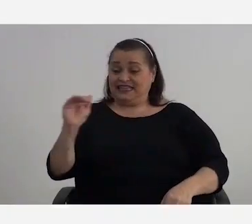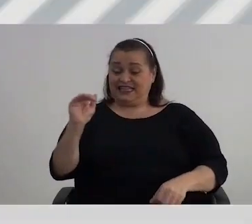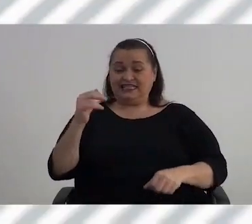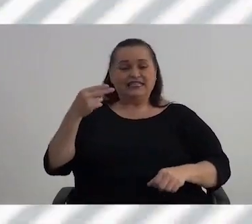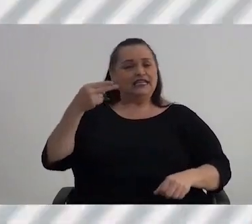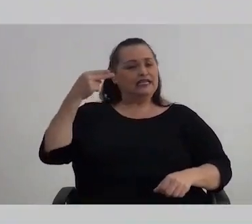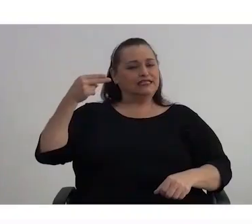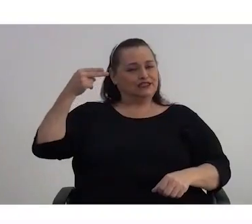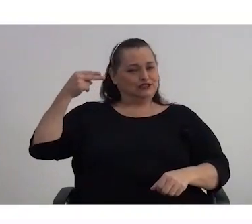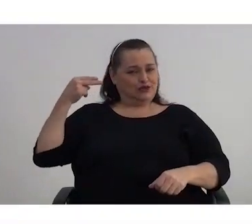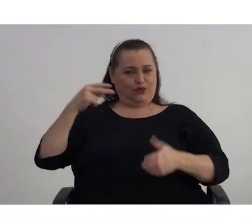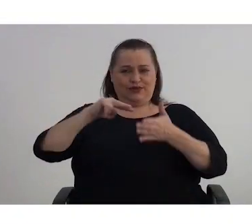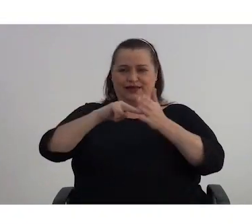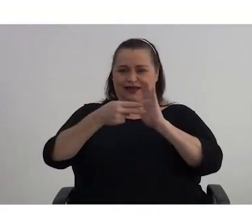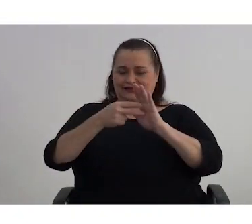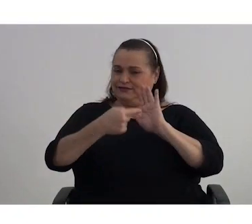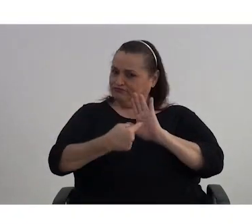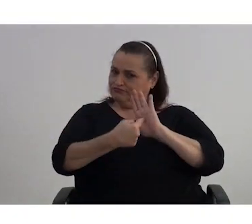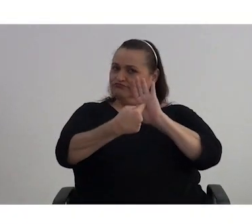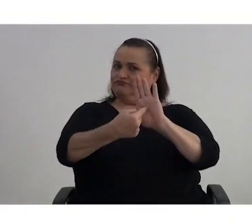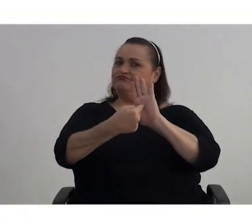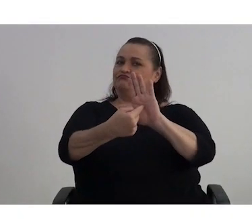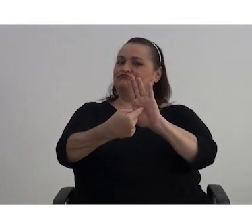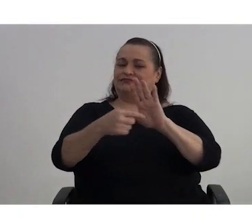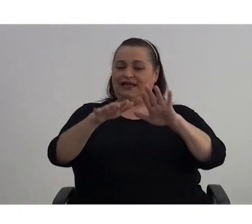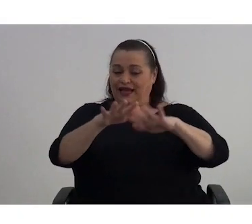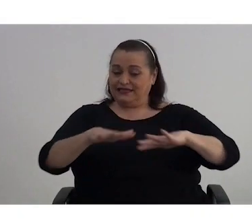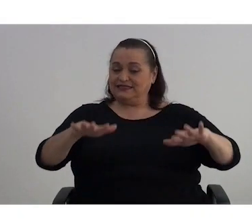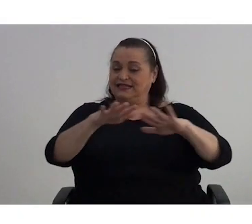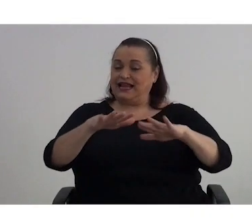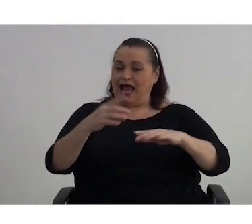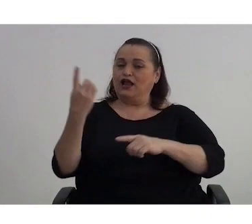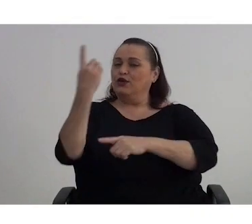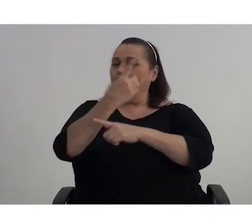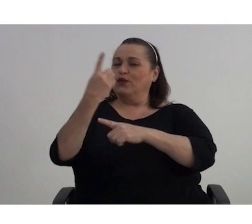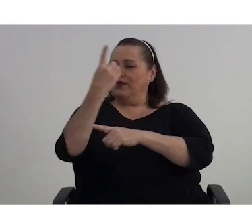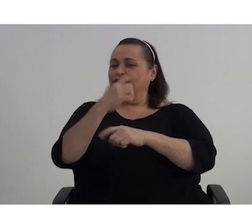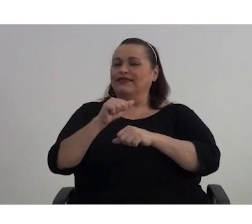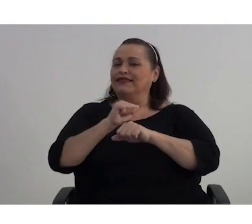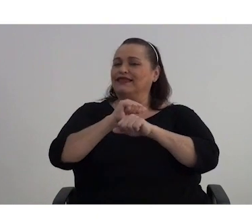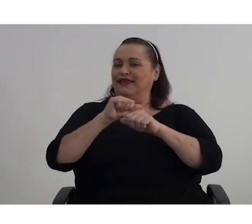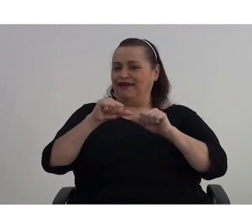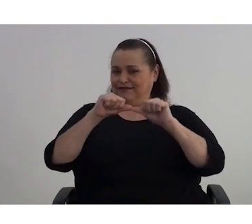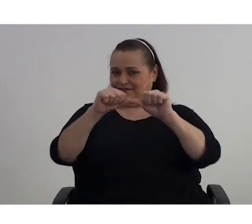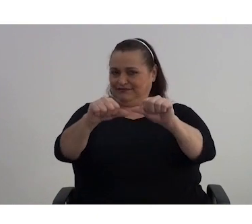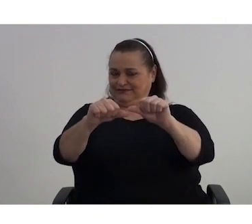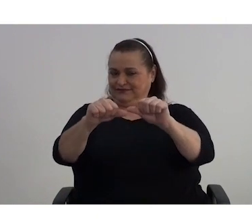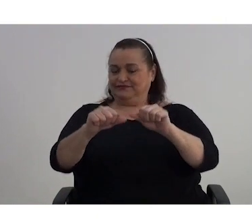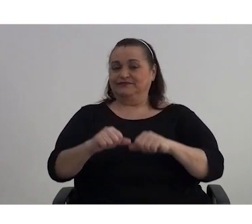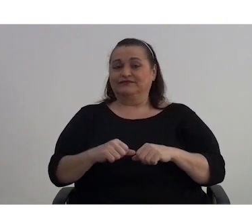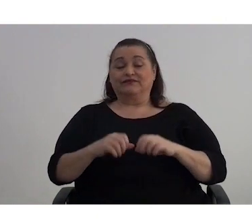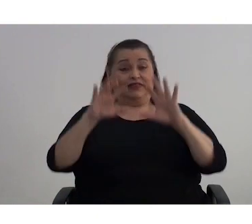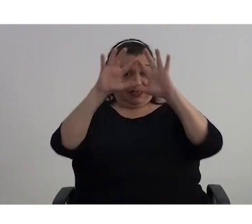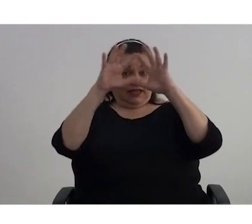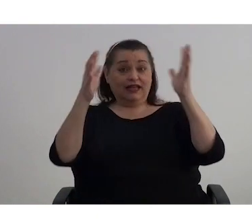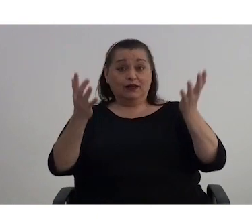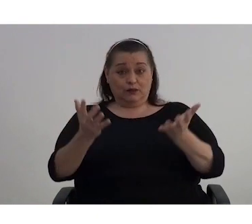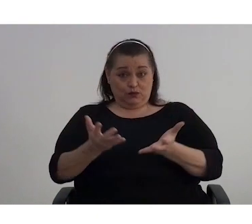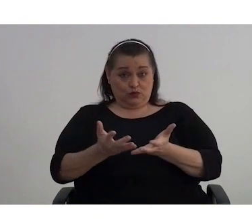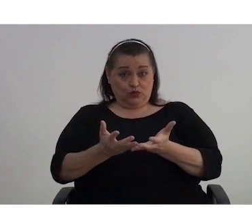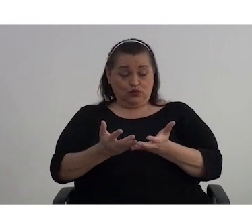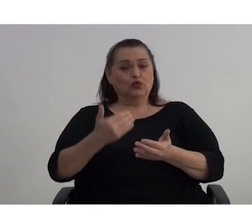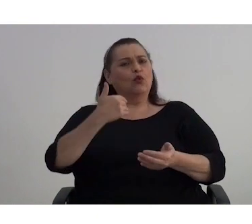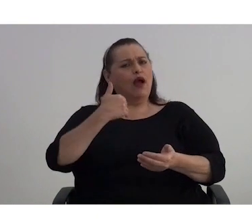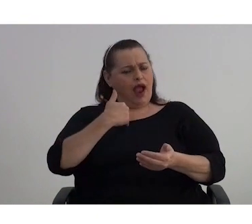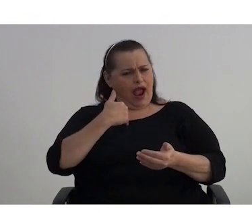destacadas en el escenario cotidiano. En el mundo hay